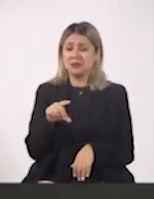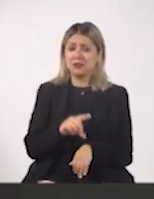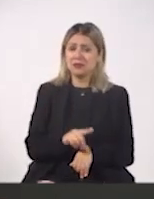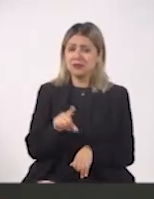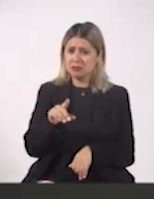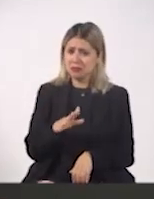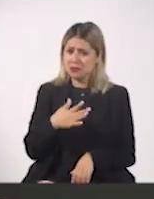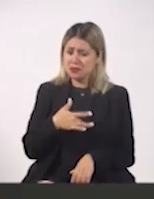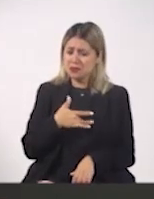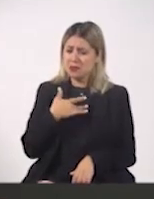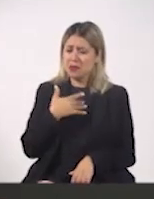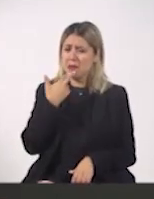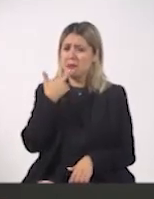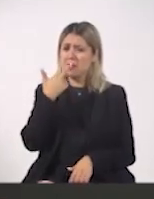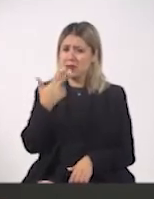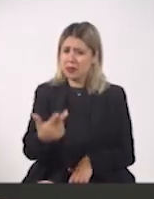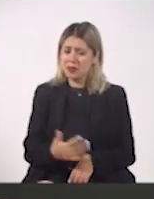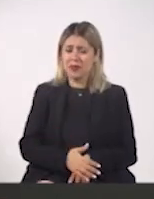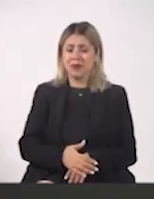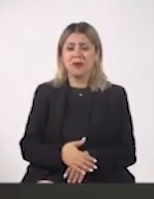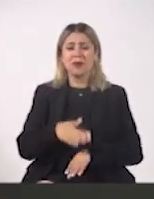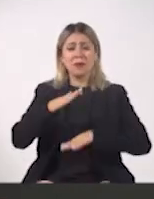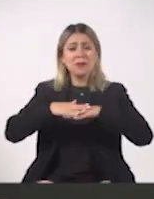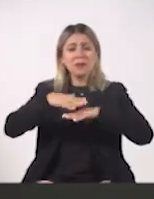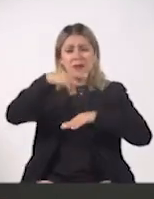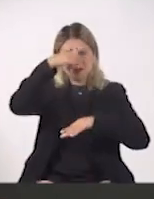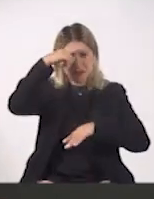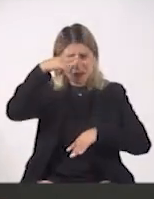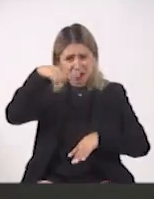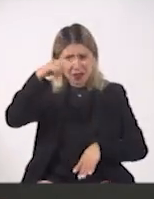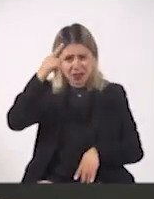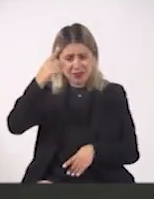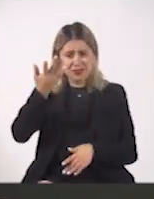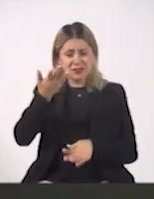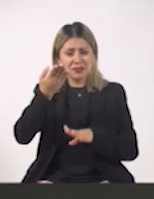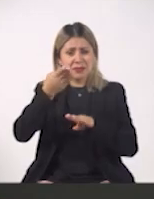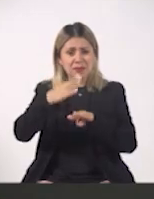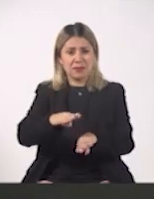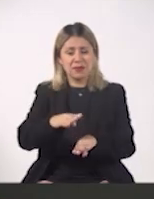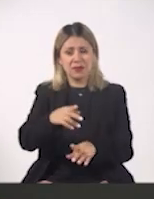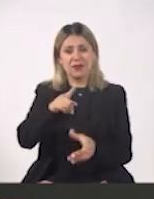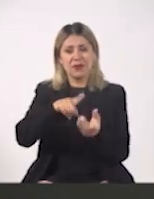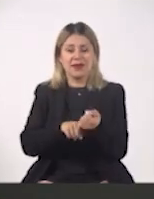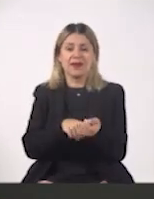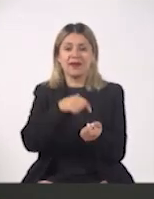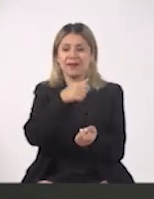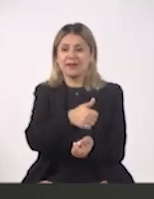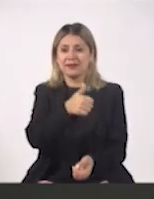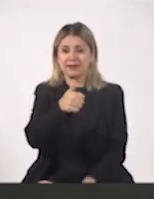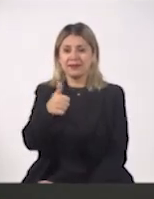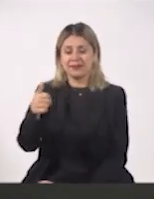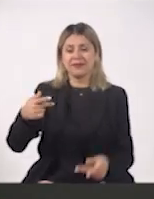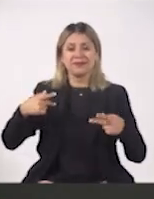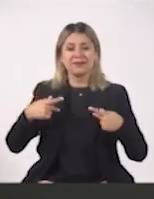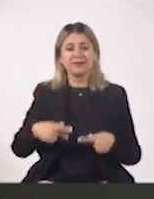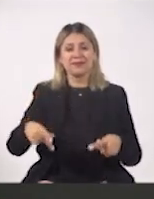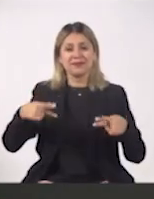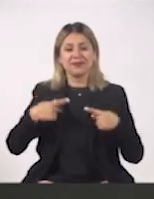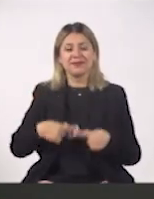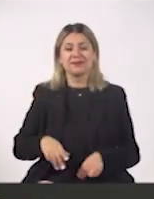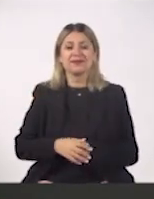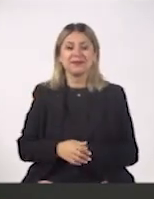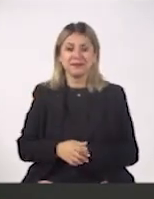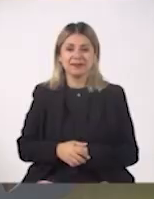hacer tu vida más fácil financieramente, hablando a través de la banca electrónica que tenemos cada uno, cada una en nuestro